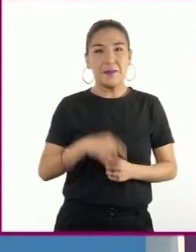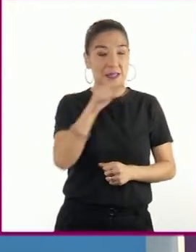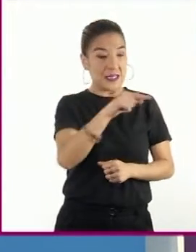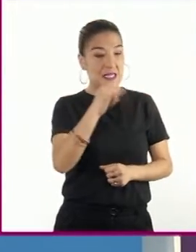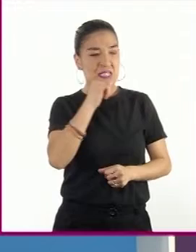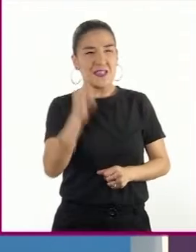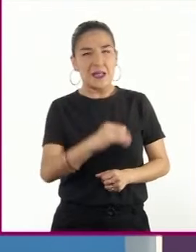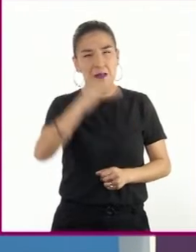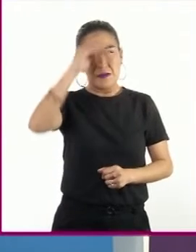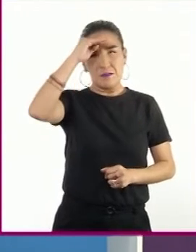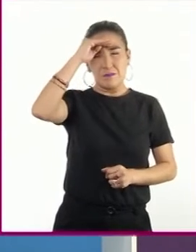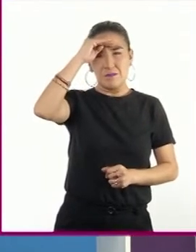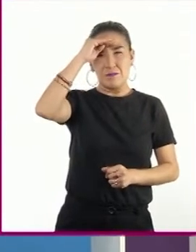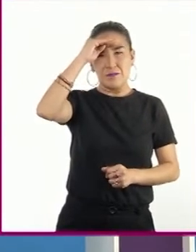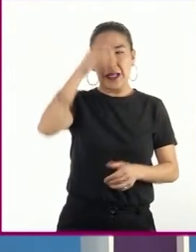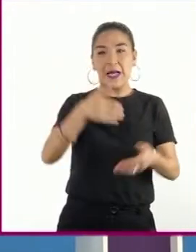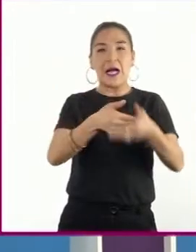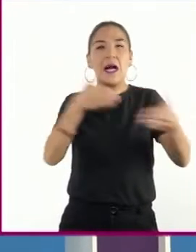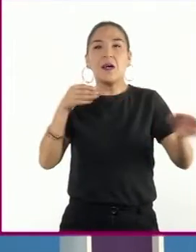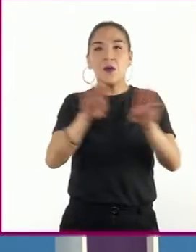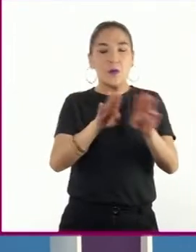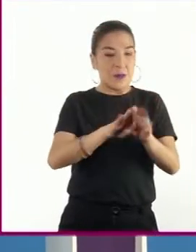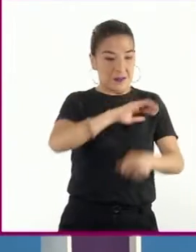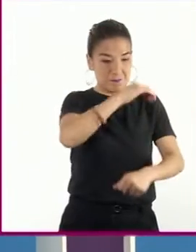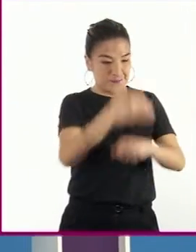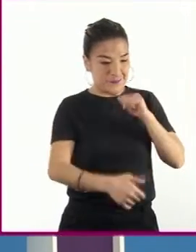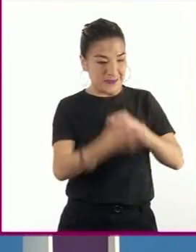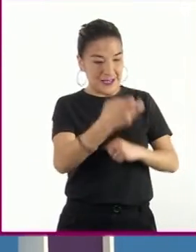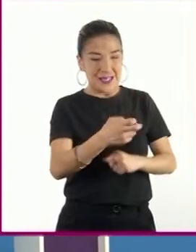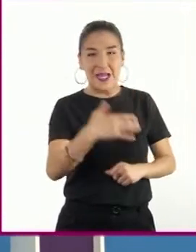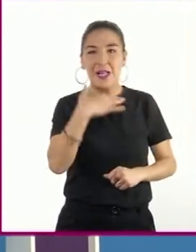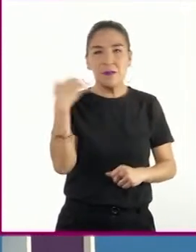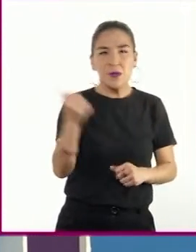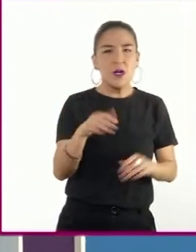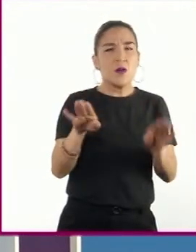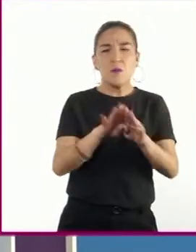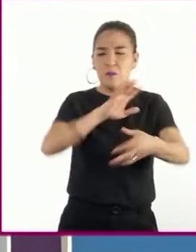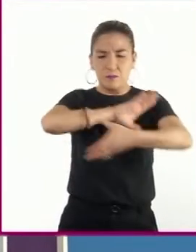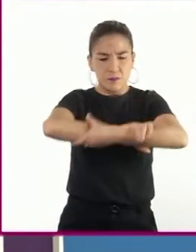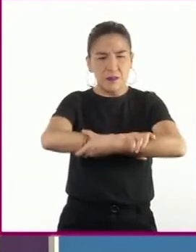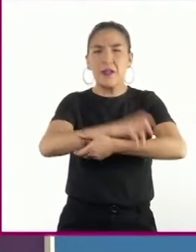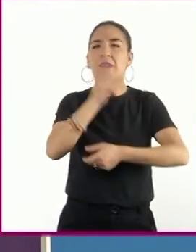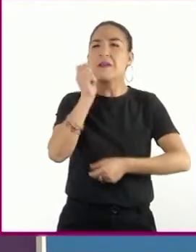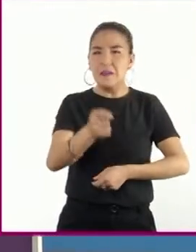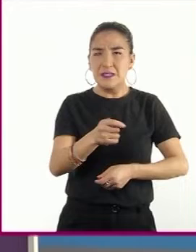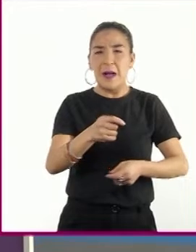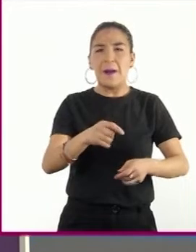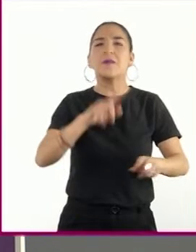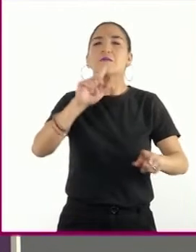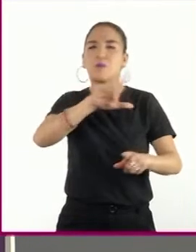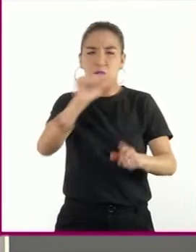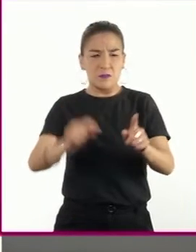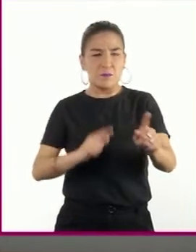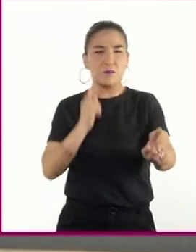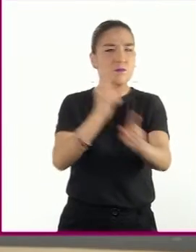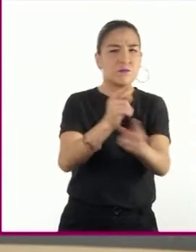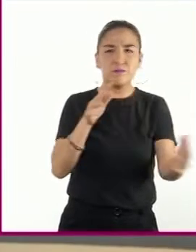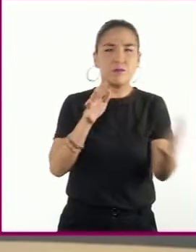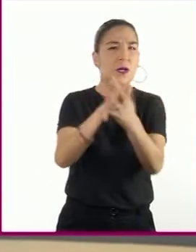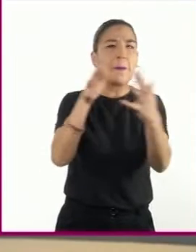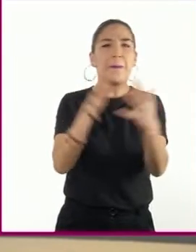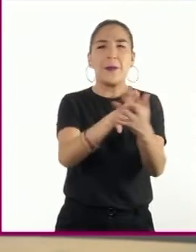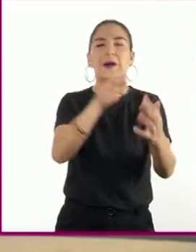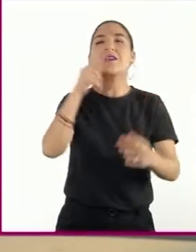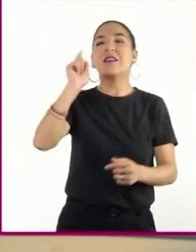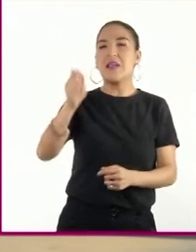convencida de que antes de destruir a Alemania, las fuerzas aliadas los atacarían a ellos por órdenes